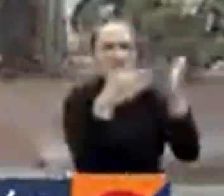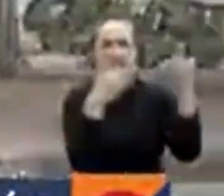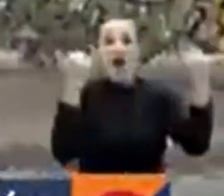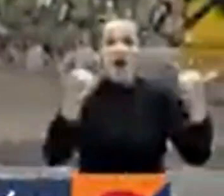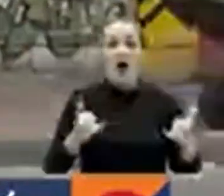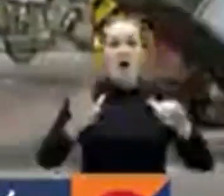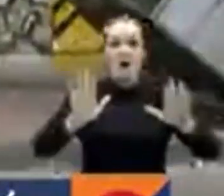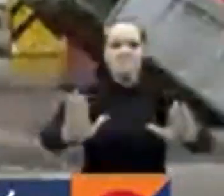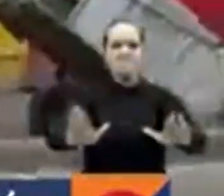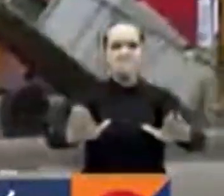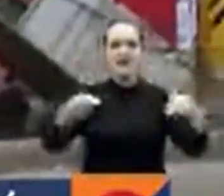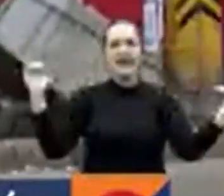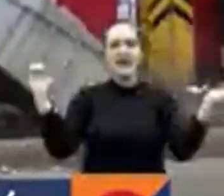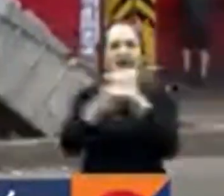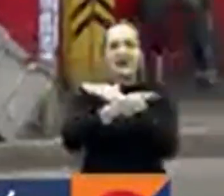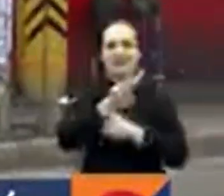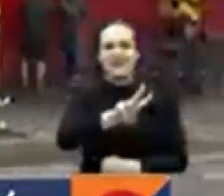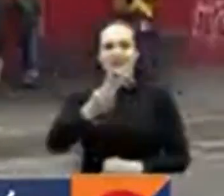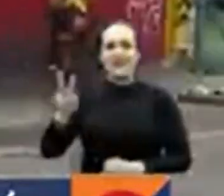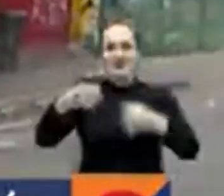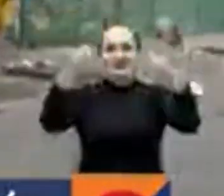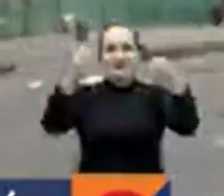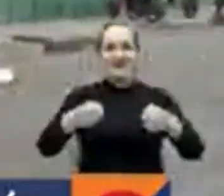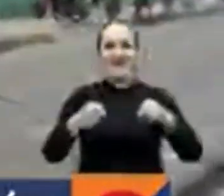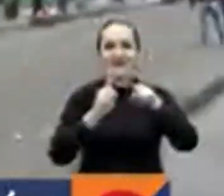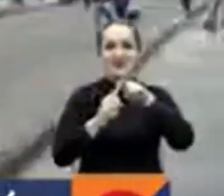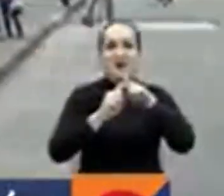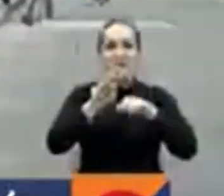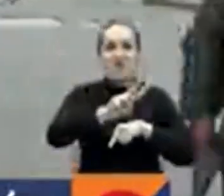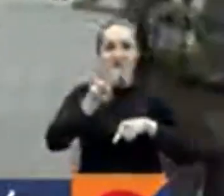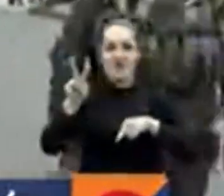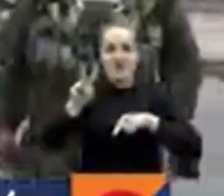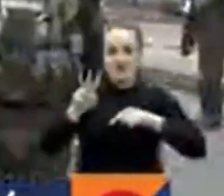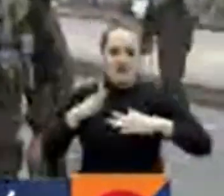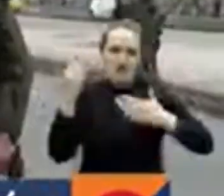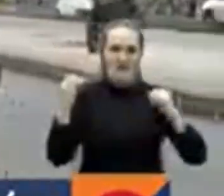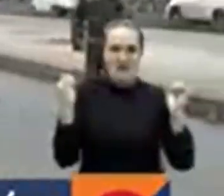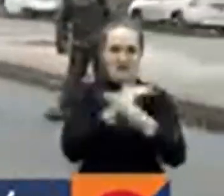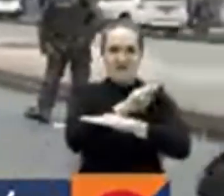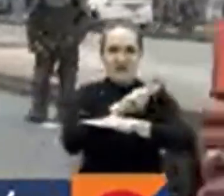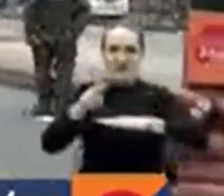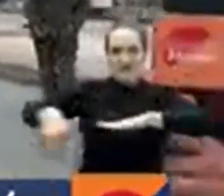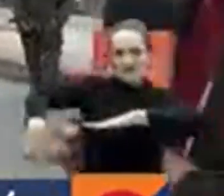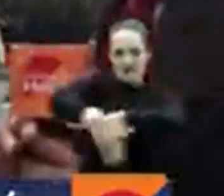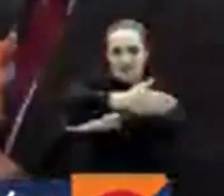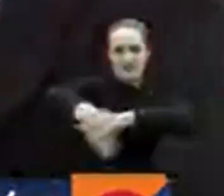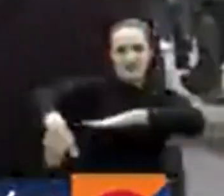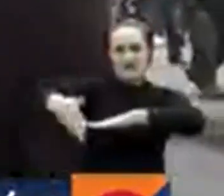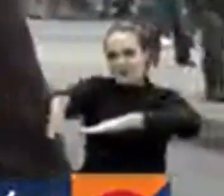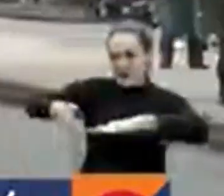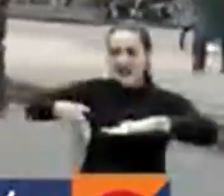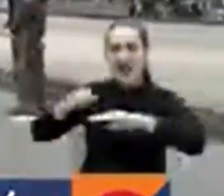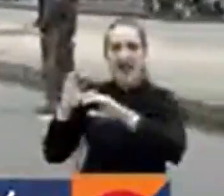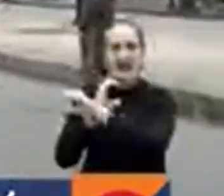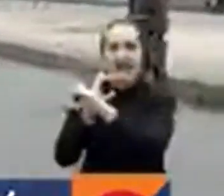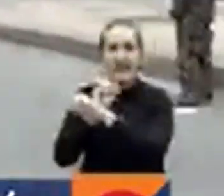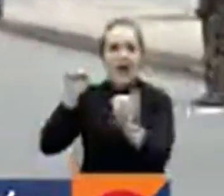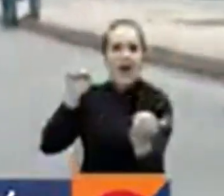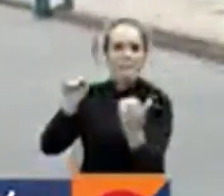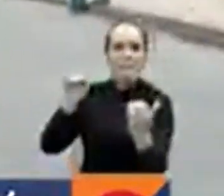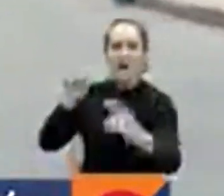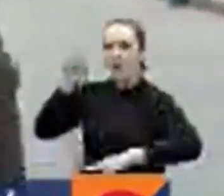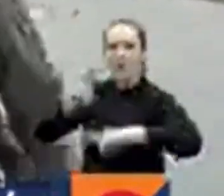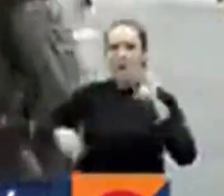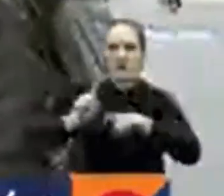en la calle 22, estación de la 22 altura de la avenida Caracas. Y nosotros estaremos informando todo lo que suceda en esta